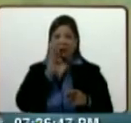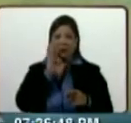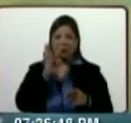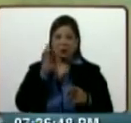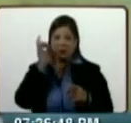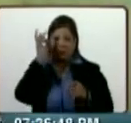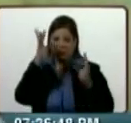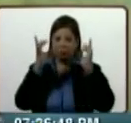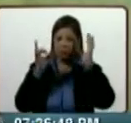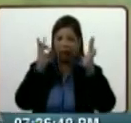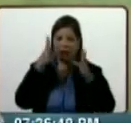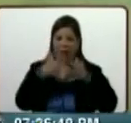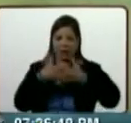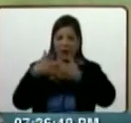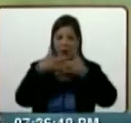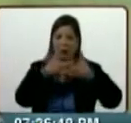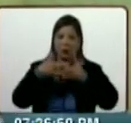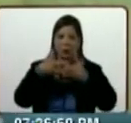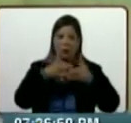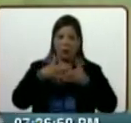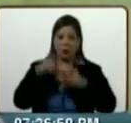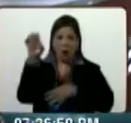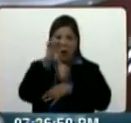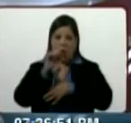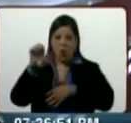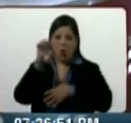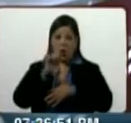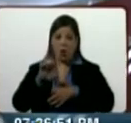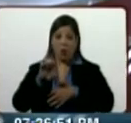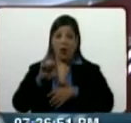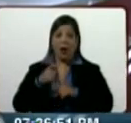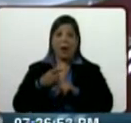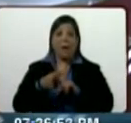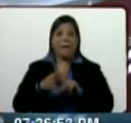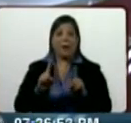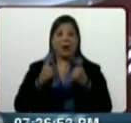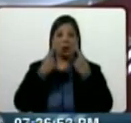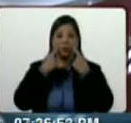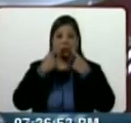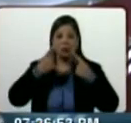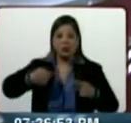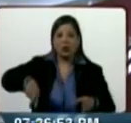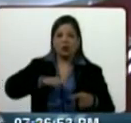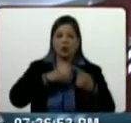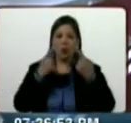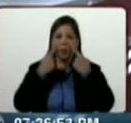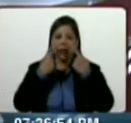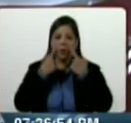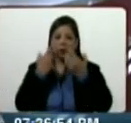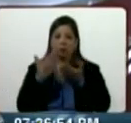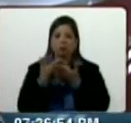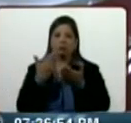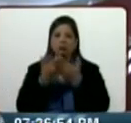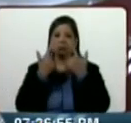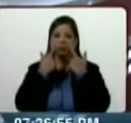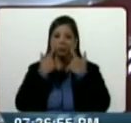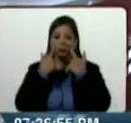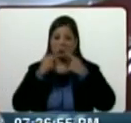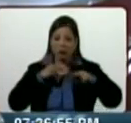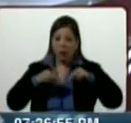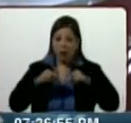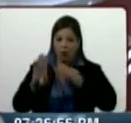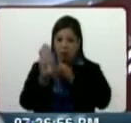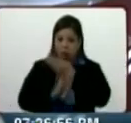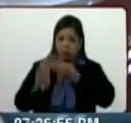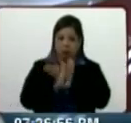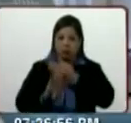a veces desde Estados Unidos, a veces desde Europa. Ahora, en el momento en el cual nosotros hicimos los trámites para impedir que